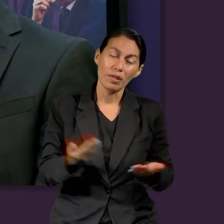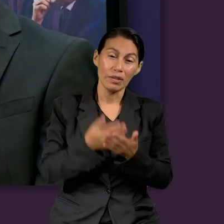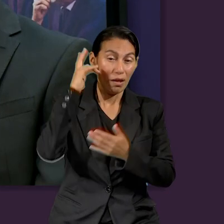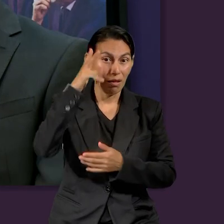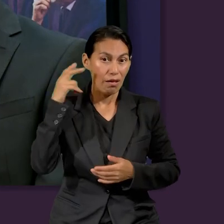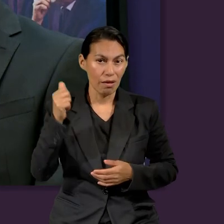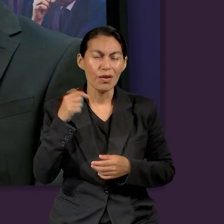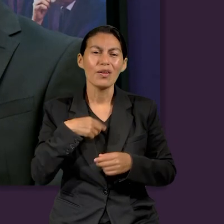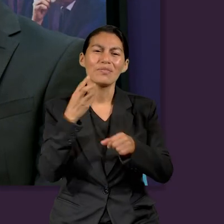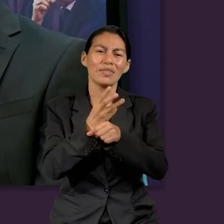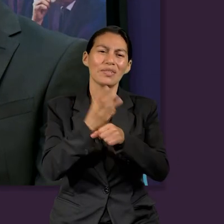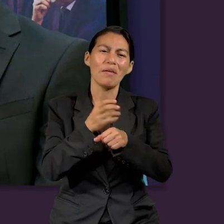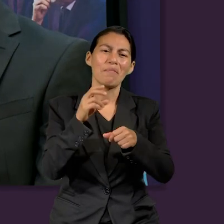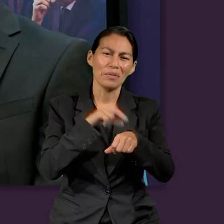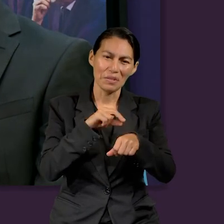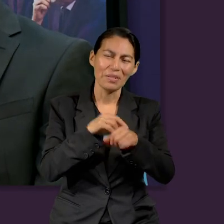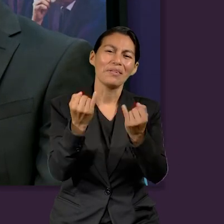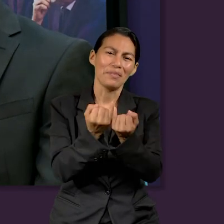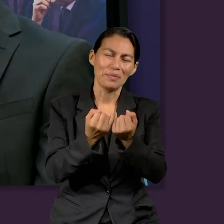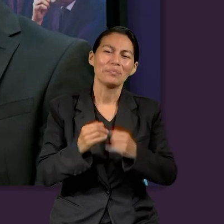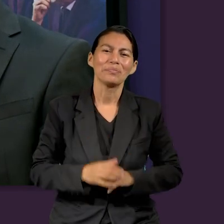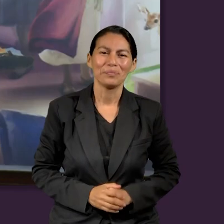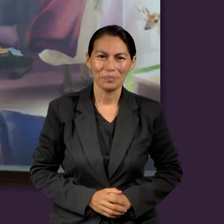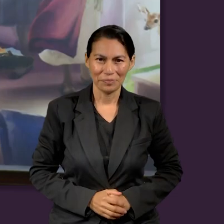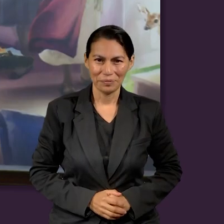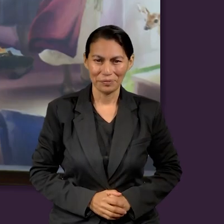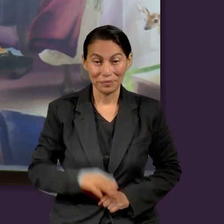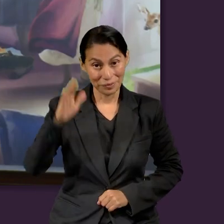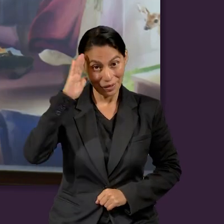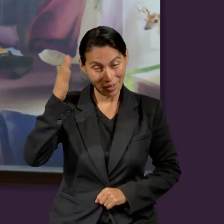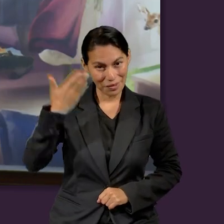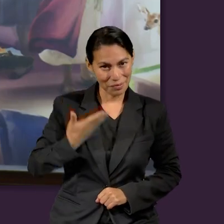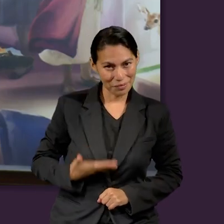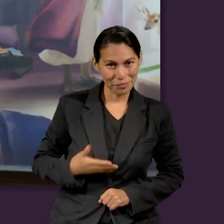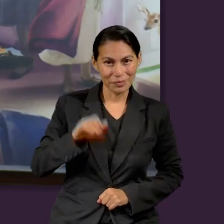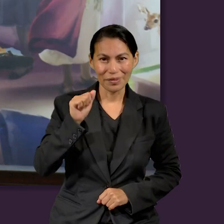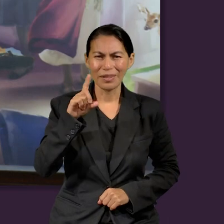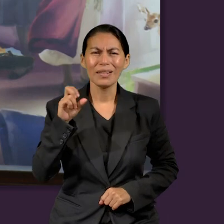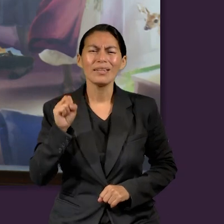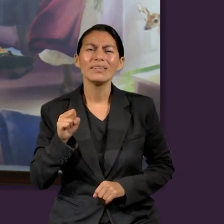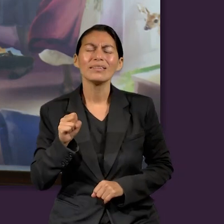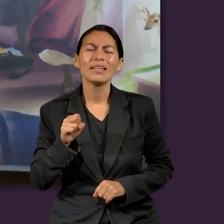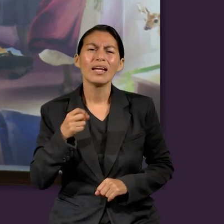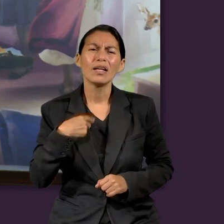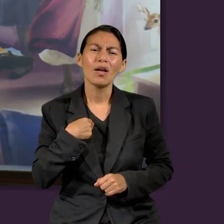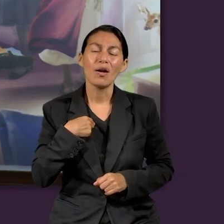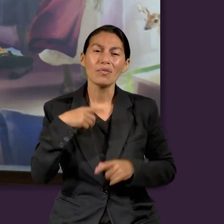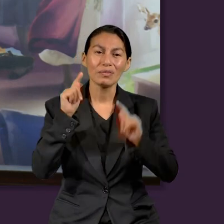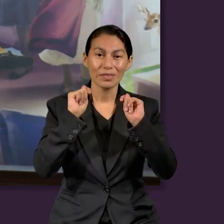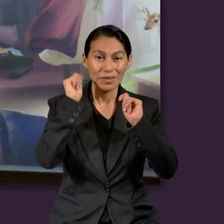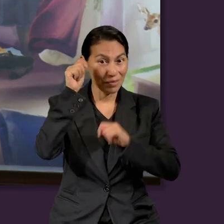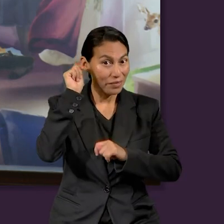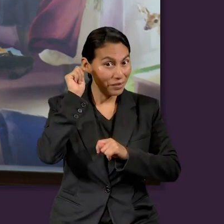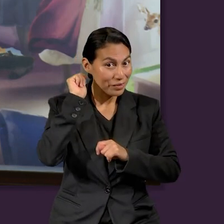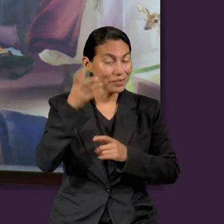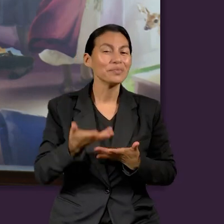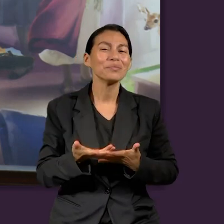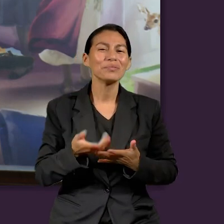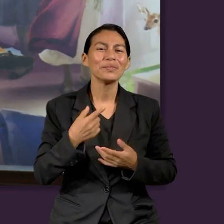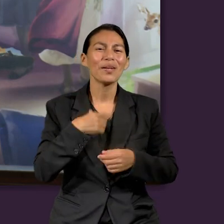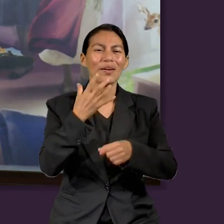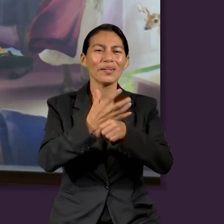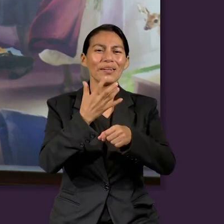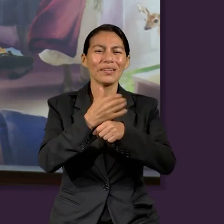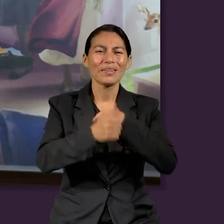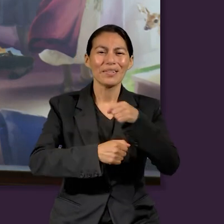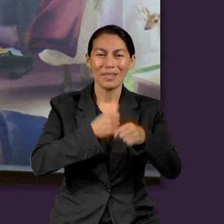soy originario de Hidalgo y también curso el tercer año de Medicina. Hola, mi nombre es Arleth Huachín, soy tabasqueña y estoy ya